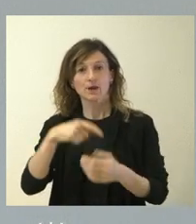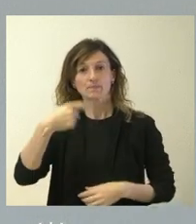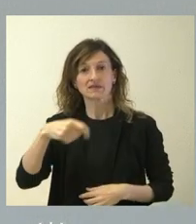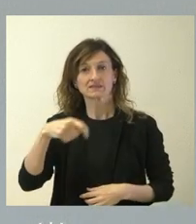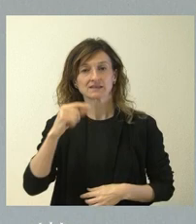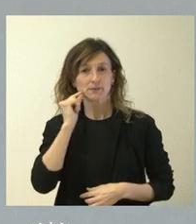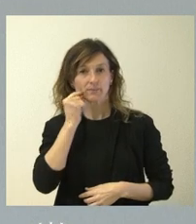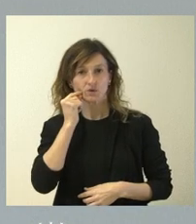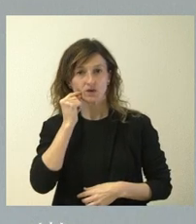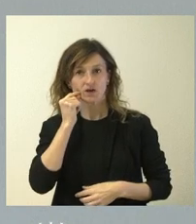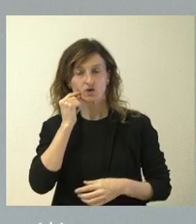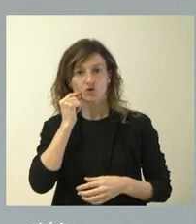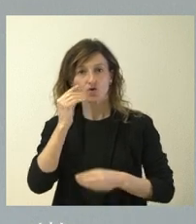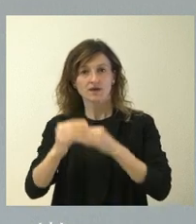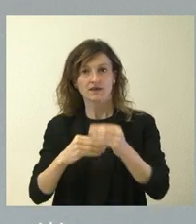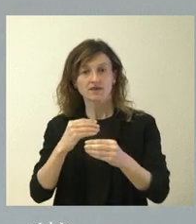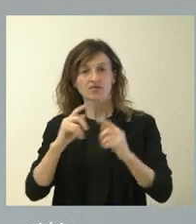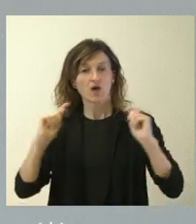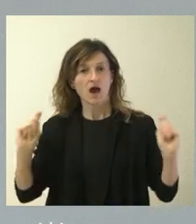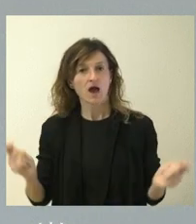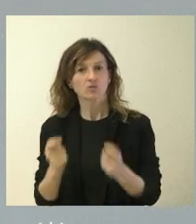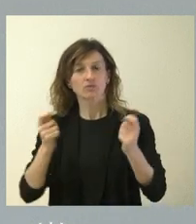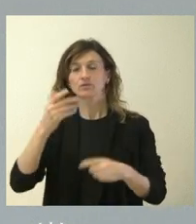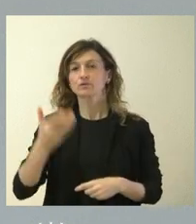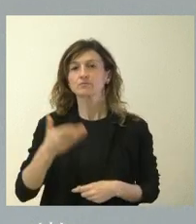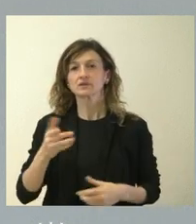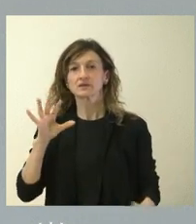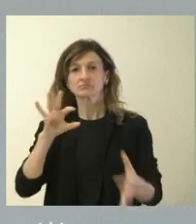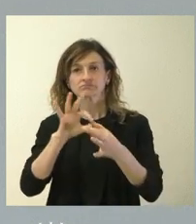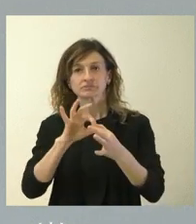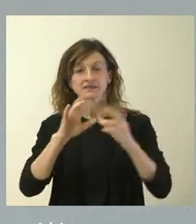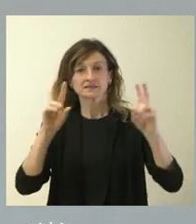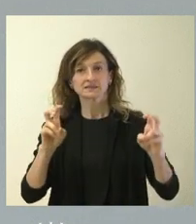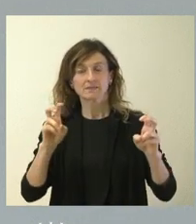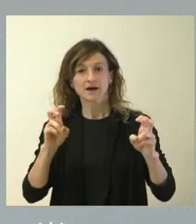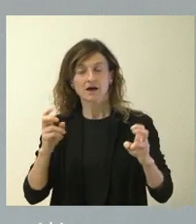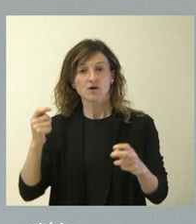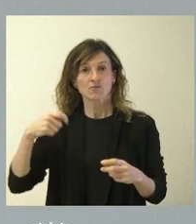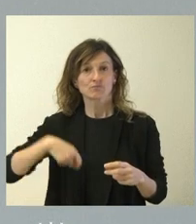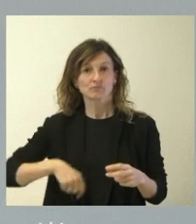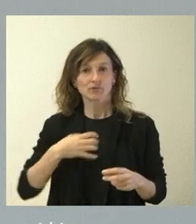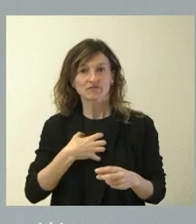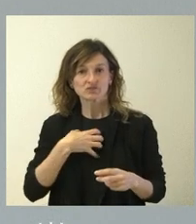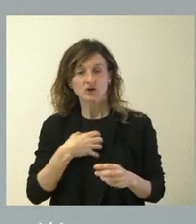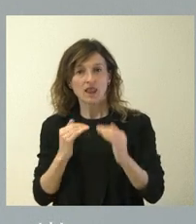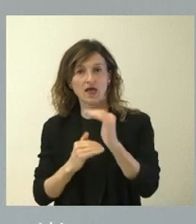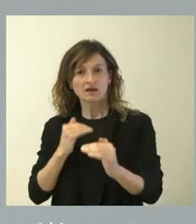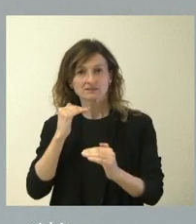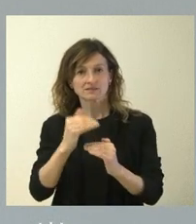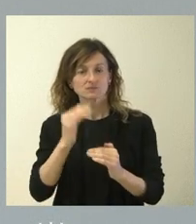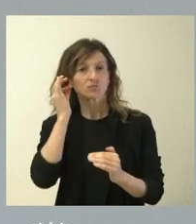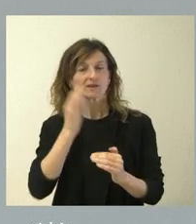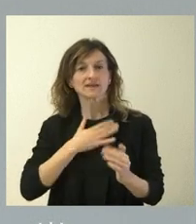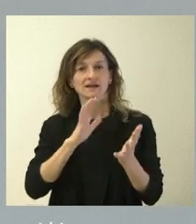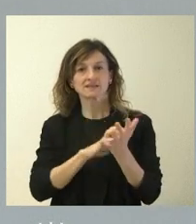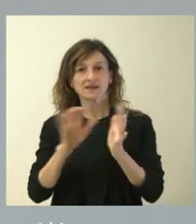Alfonso Fernández Mañocu hizo lo que tenía que hacer, que es un anuncio importante en relación con el ascenso profesional de las mujeres de Castilla